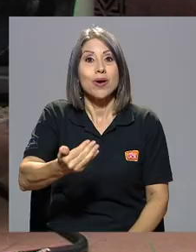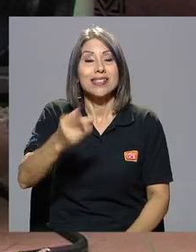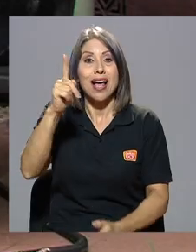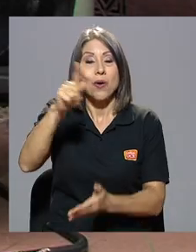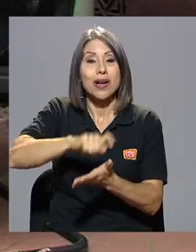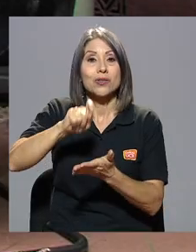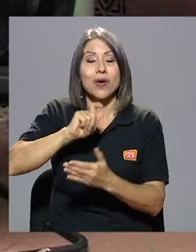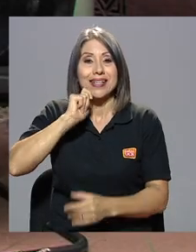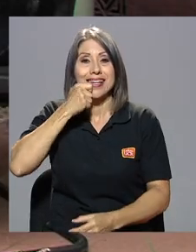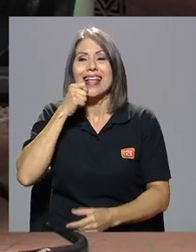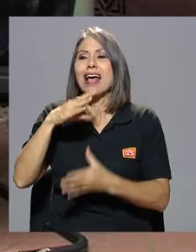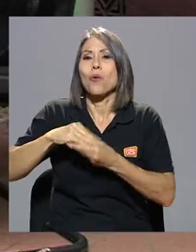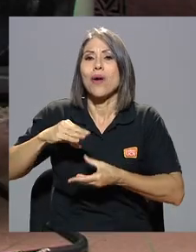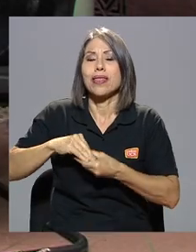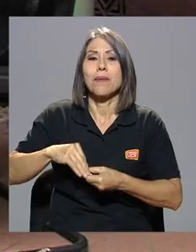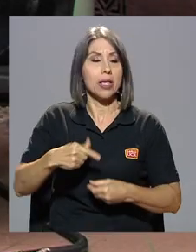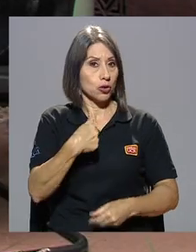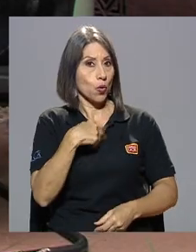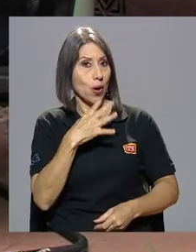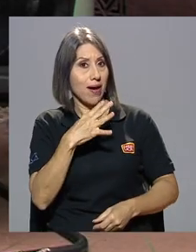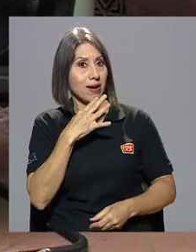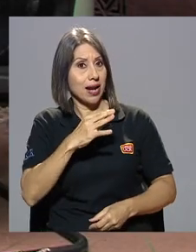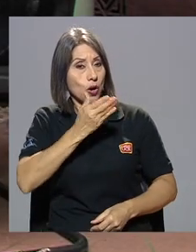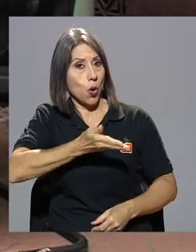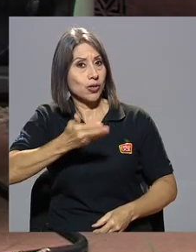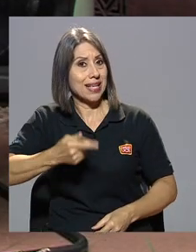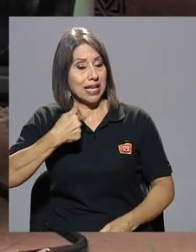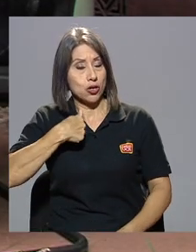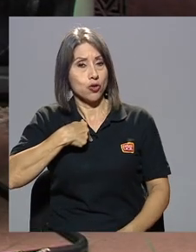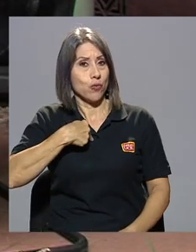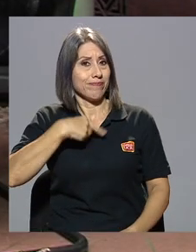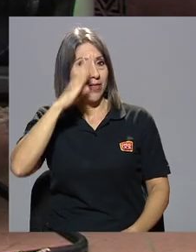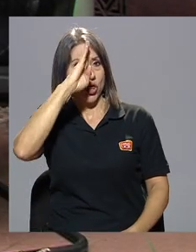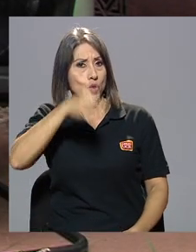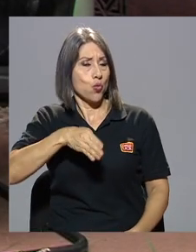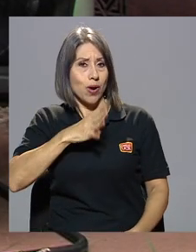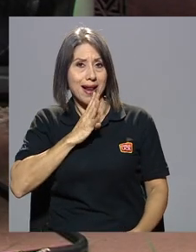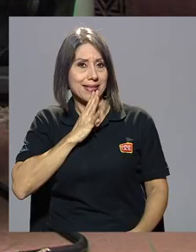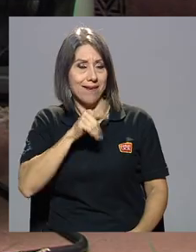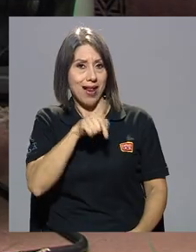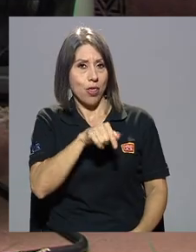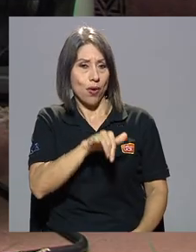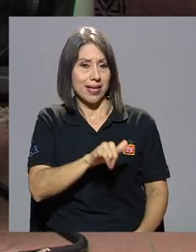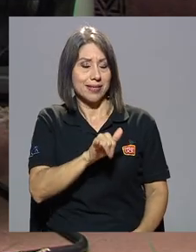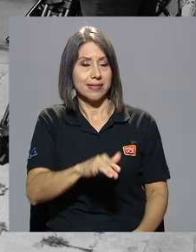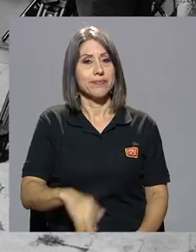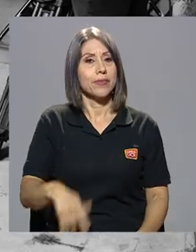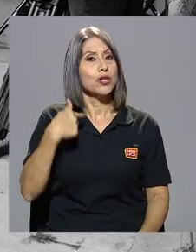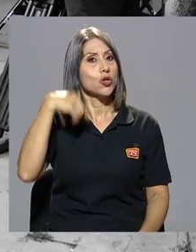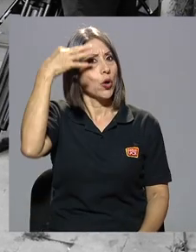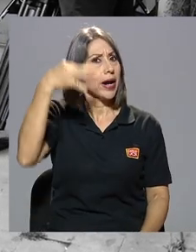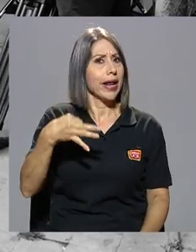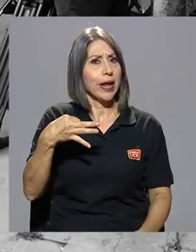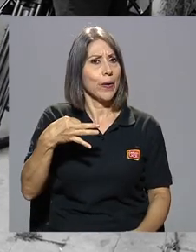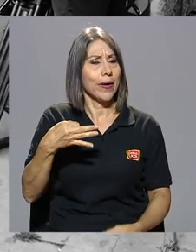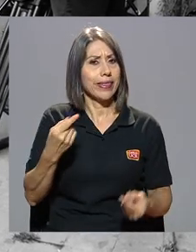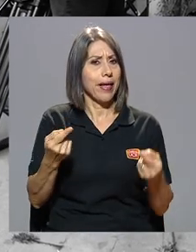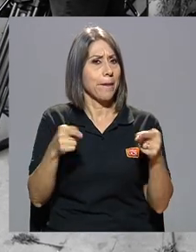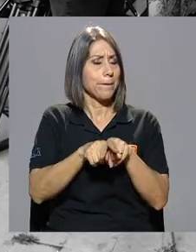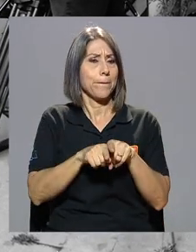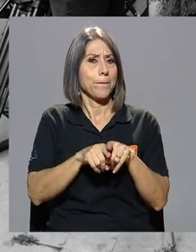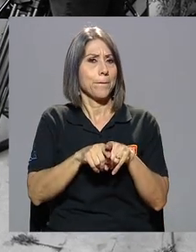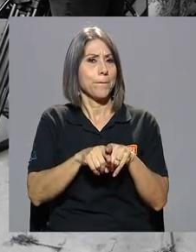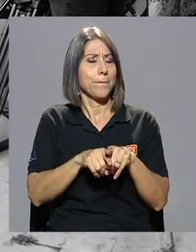No, voy a hablar de cosas que antes es más nunca las he hablado de esta manera creo que tampoco